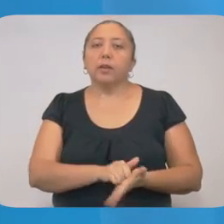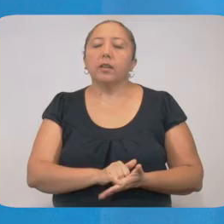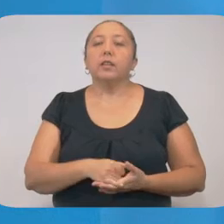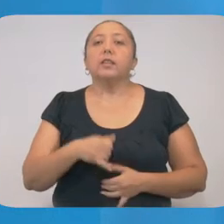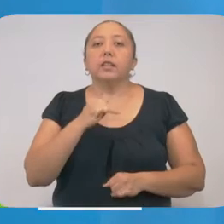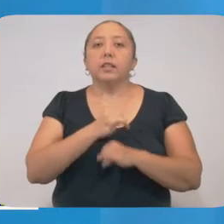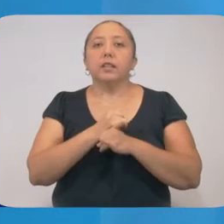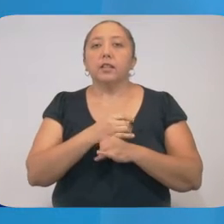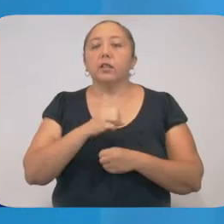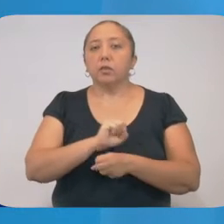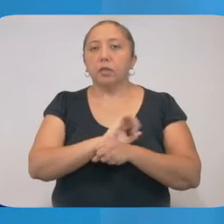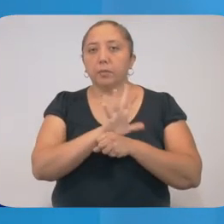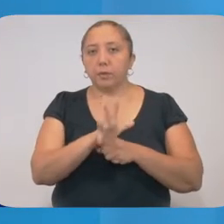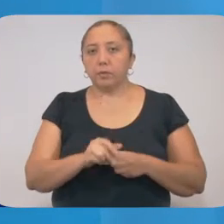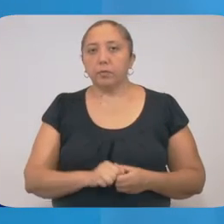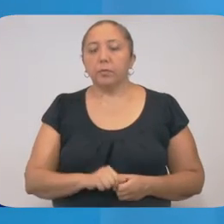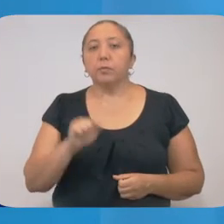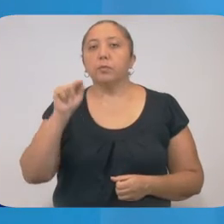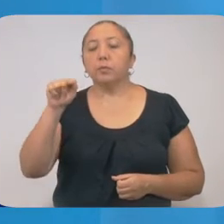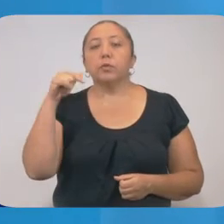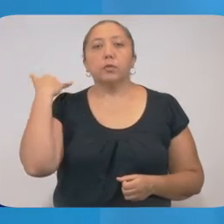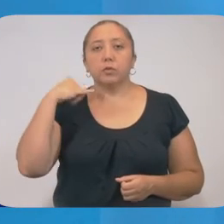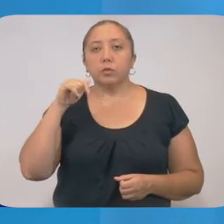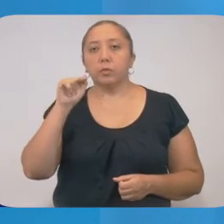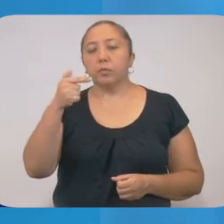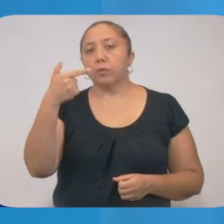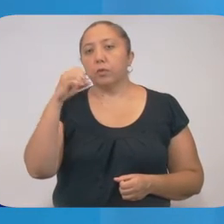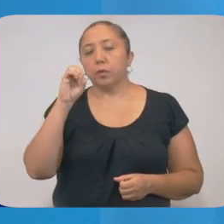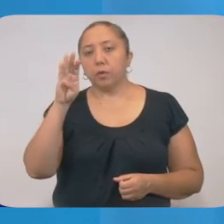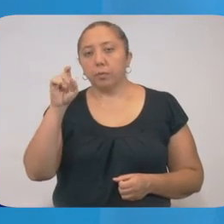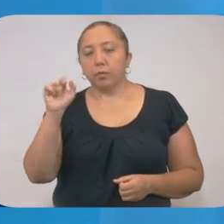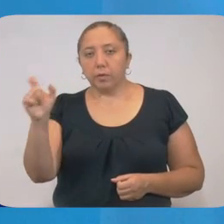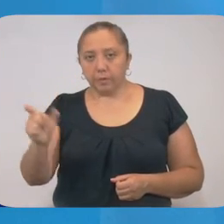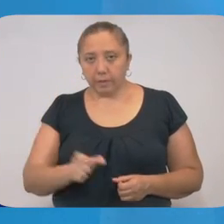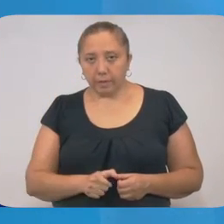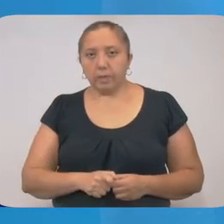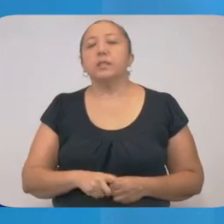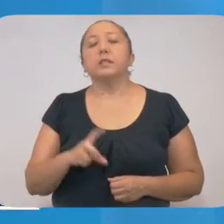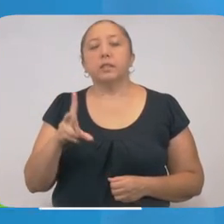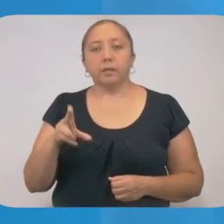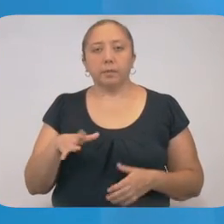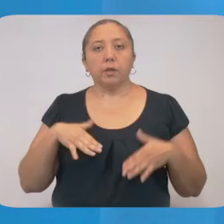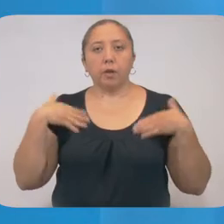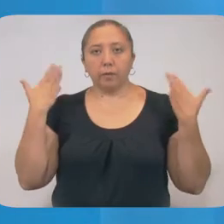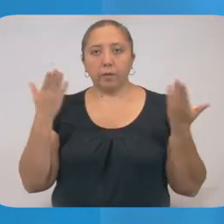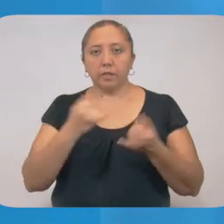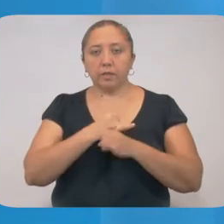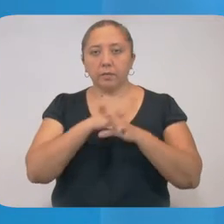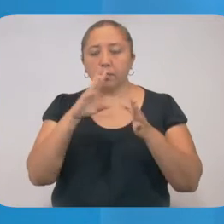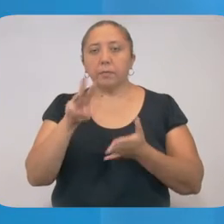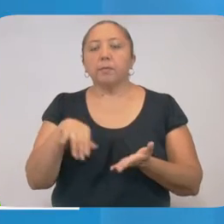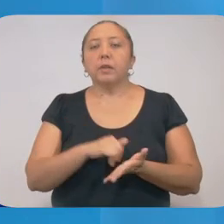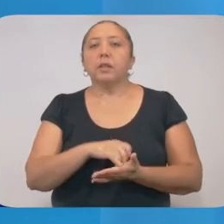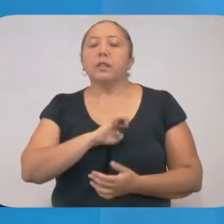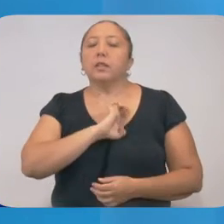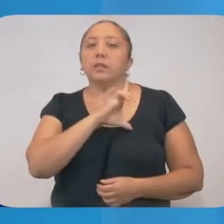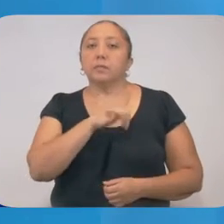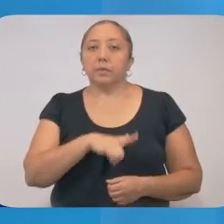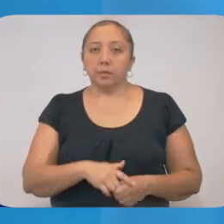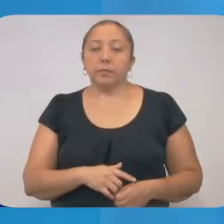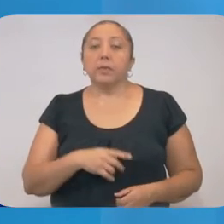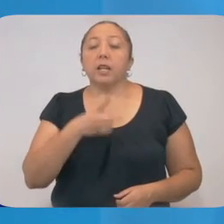La página de internet coronavirus.yucatán.gov.mx también ofrece información en maya y en español.